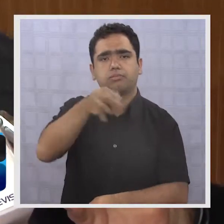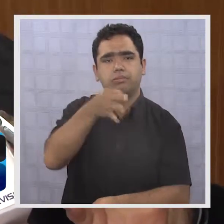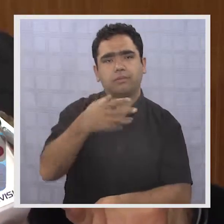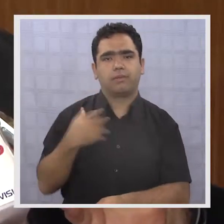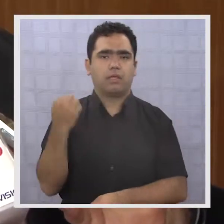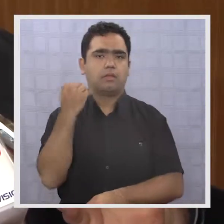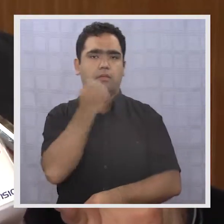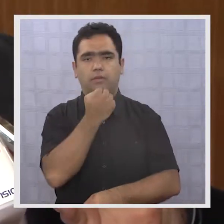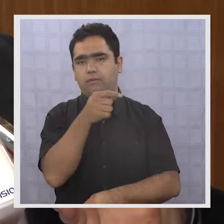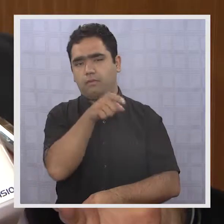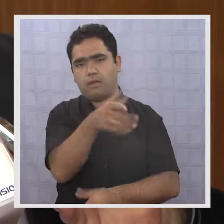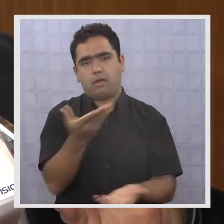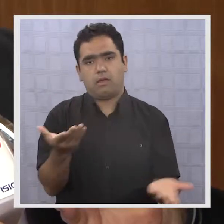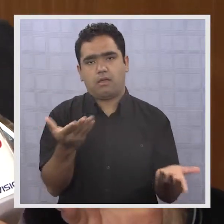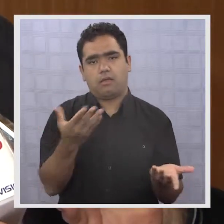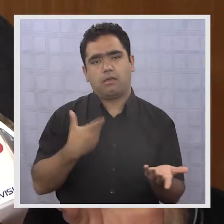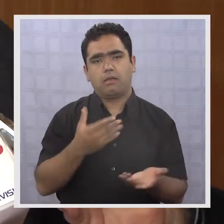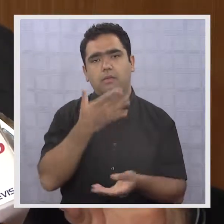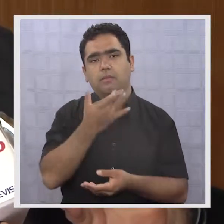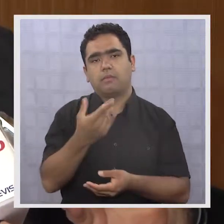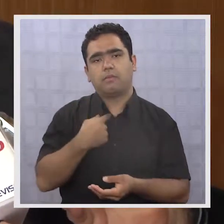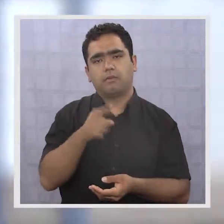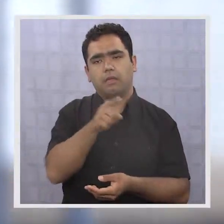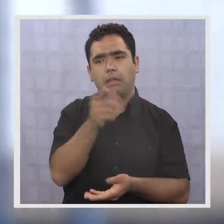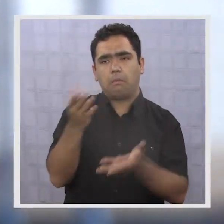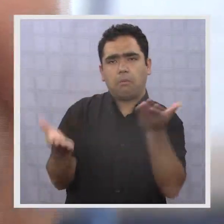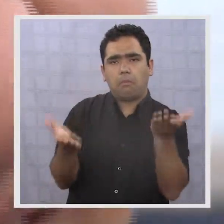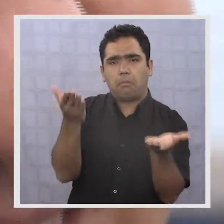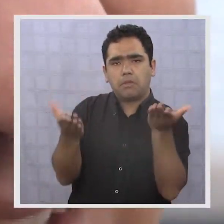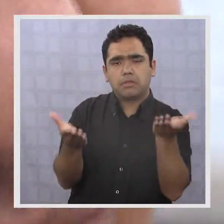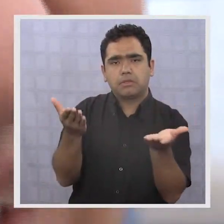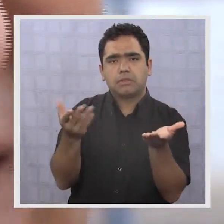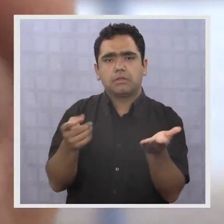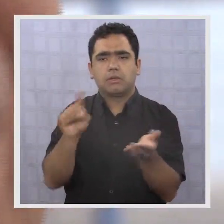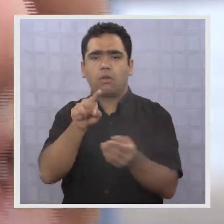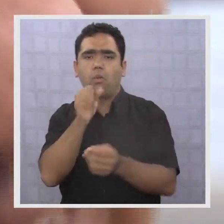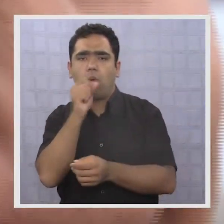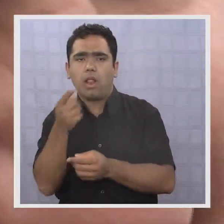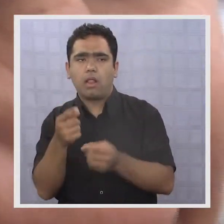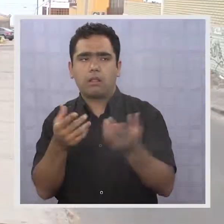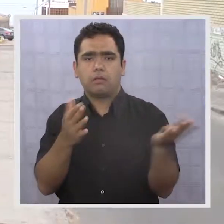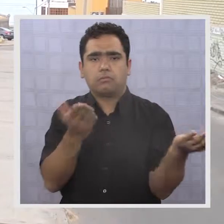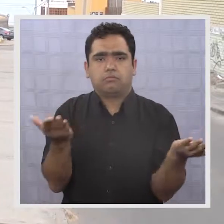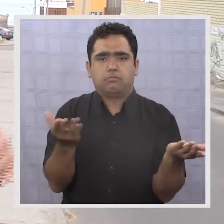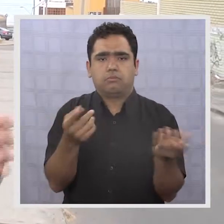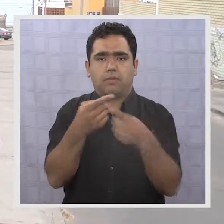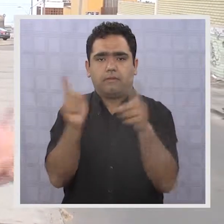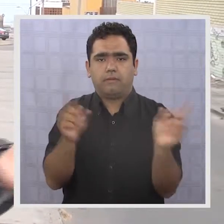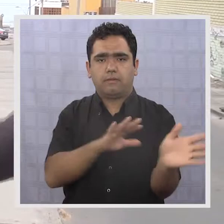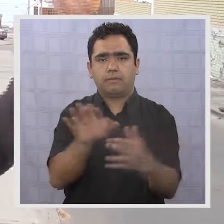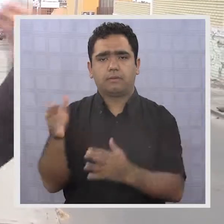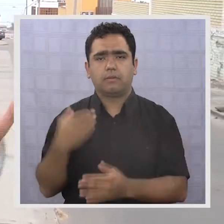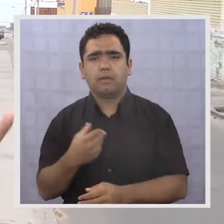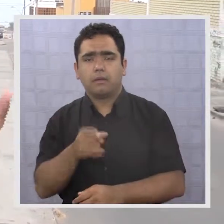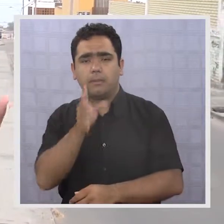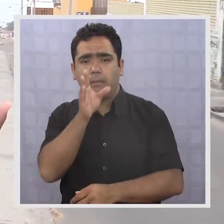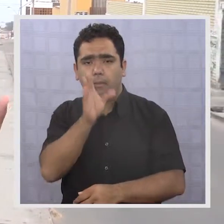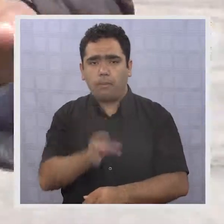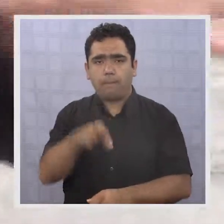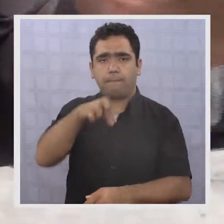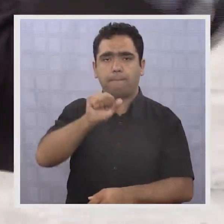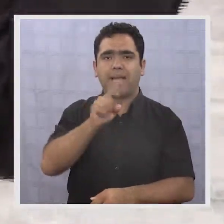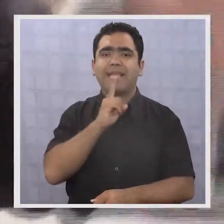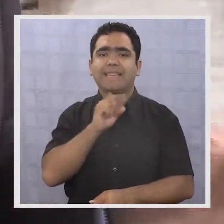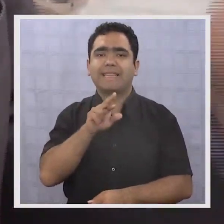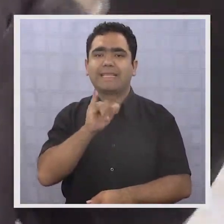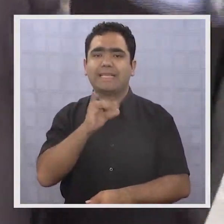invisibilización respecto de un candidato de respecto de otro. En tanto, el aludido presidente regional del PR, Patricio Martínez, negó